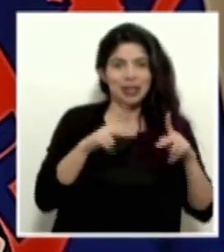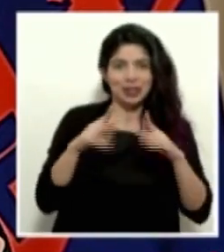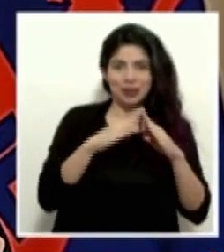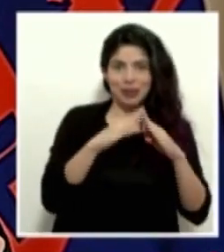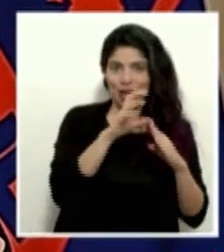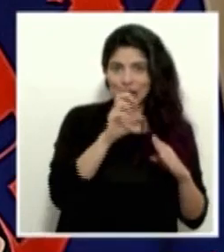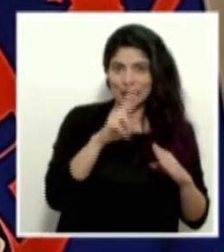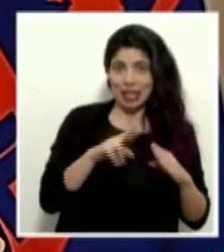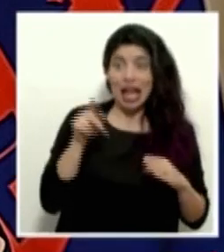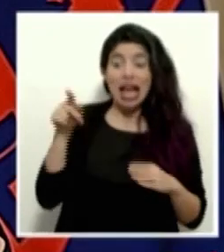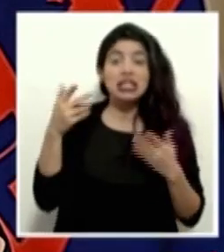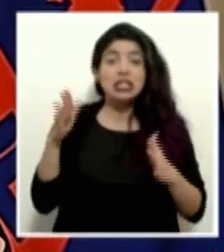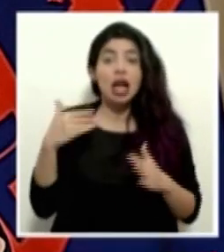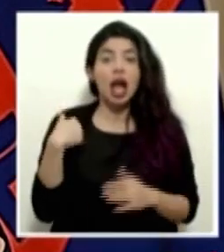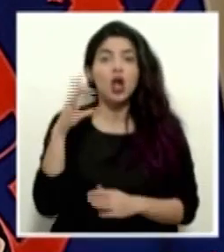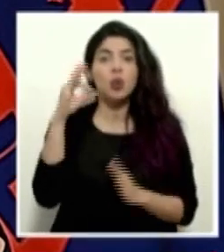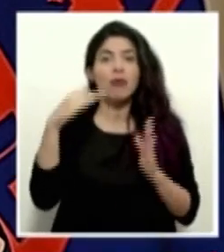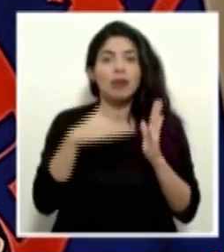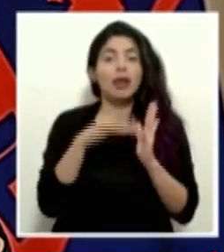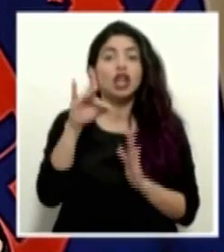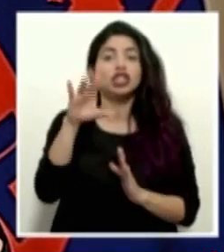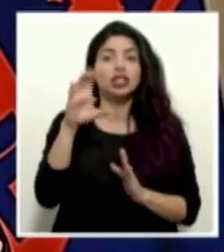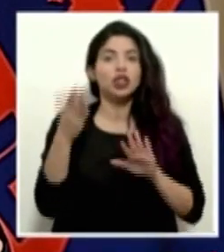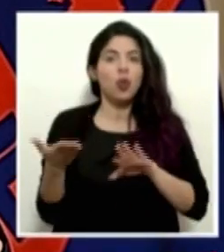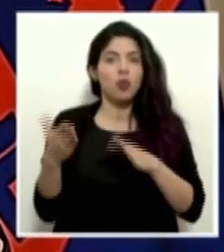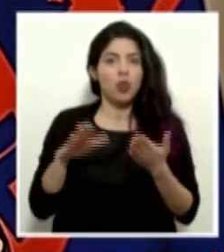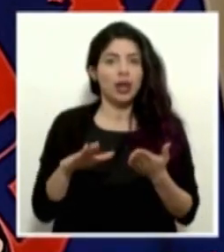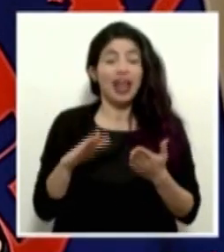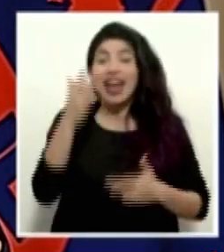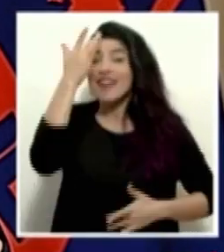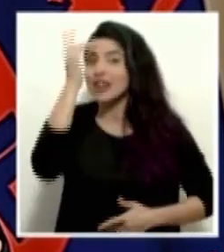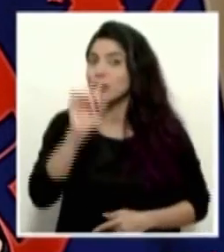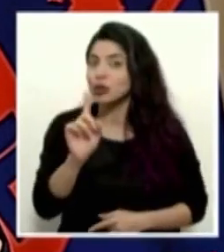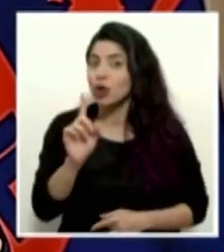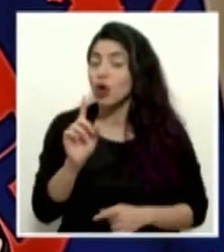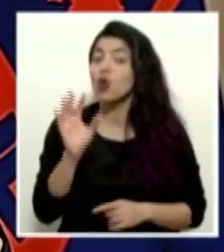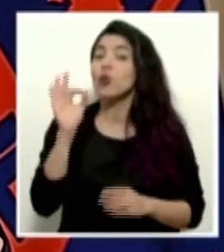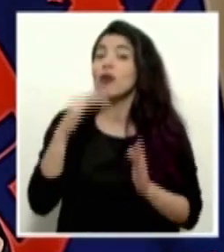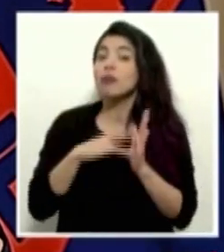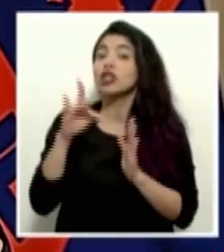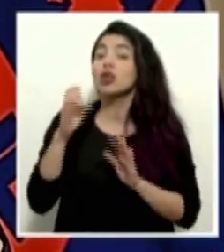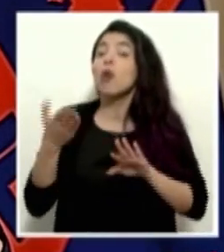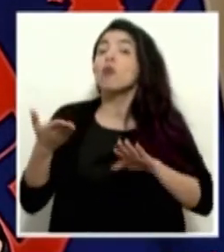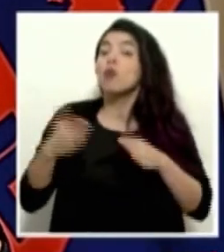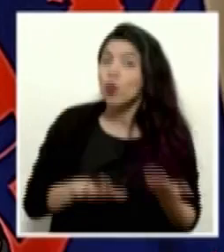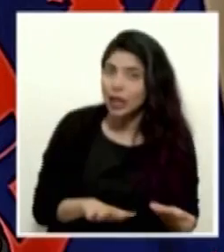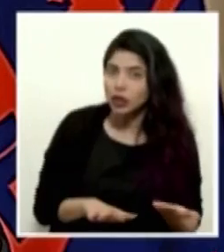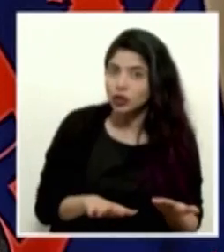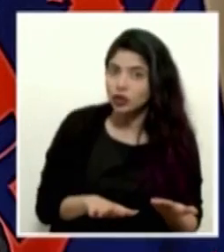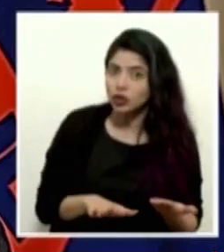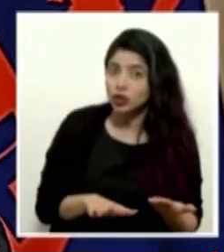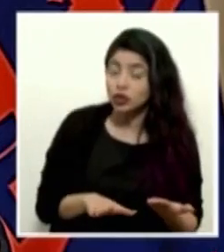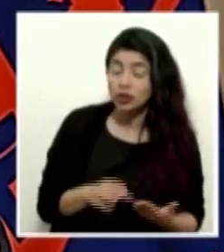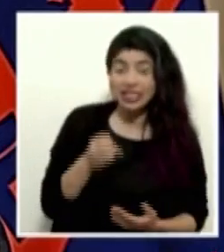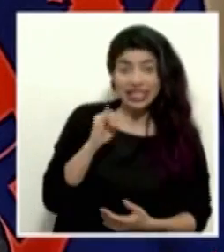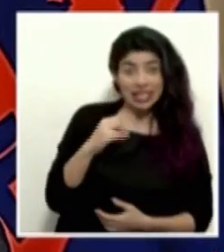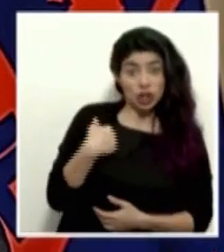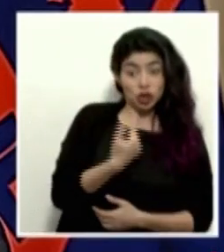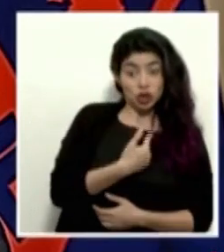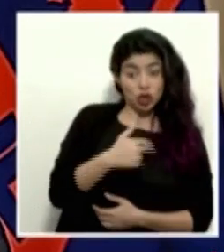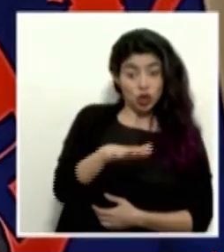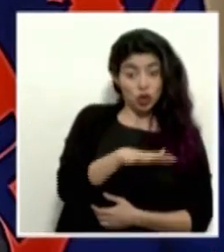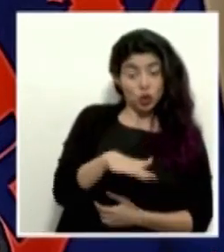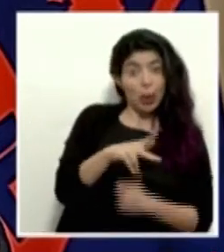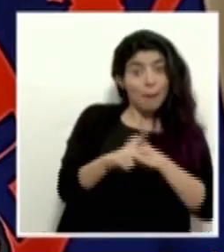tienen ya 9.800 muertos, no casos, muertos. Si nosotros, como